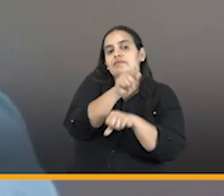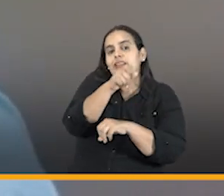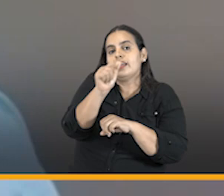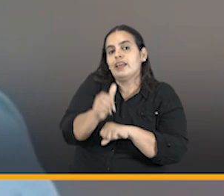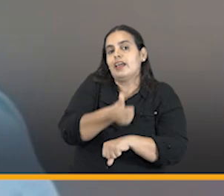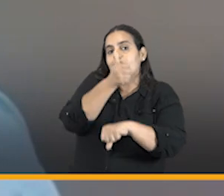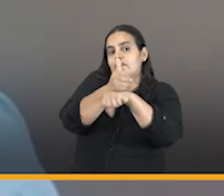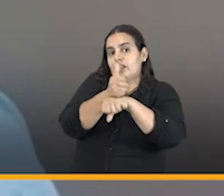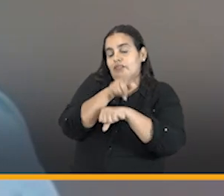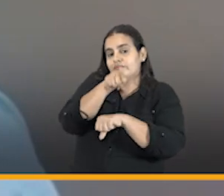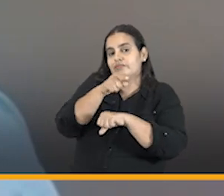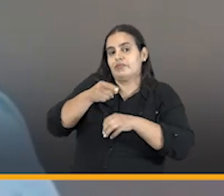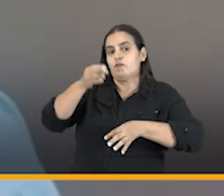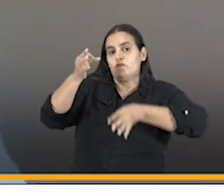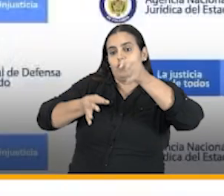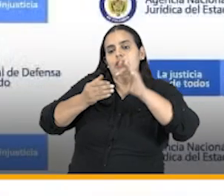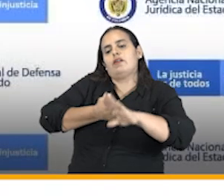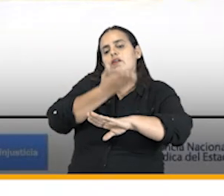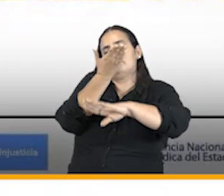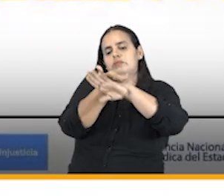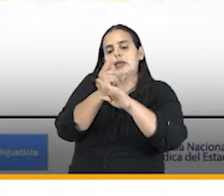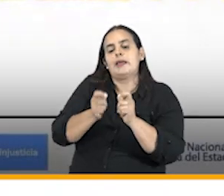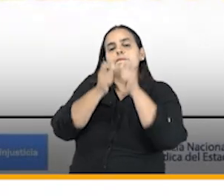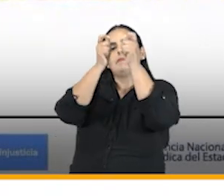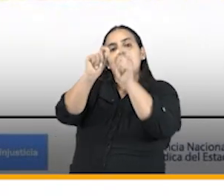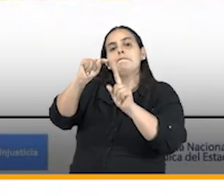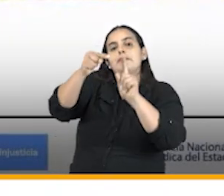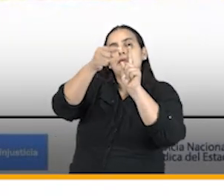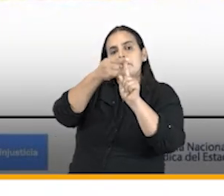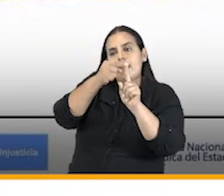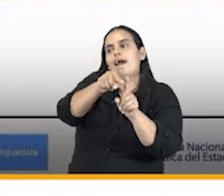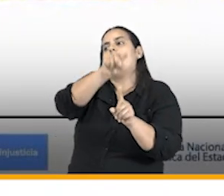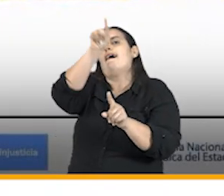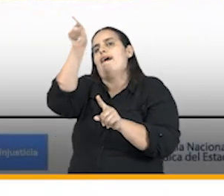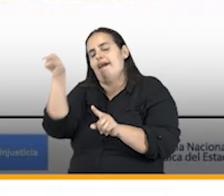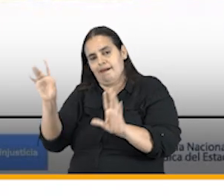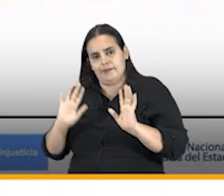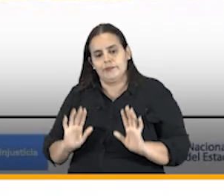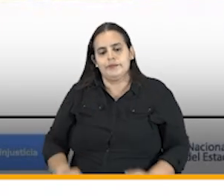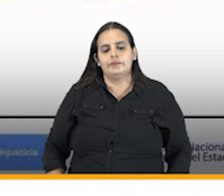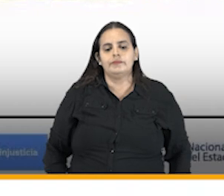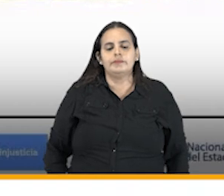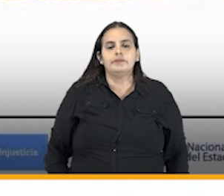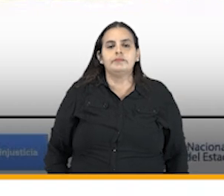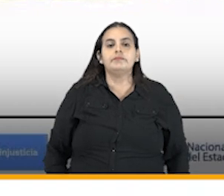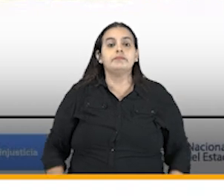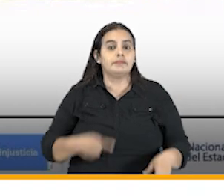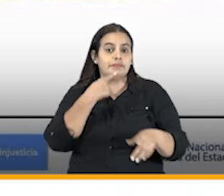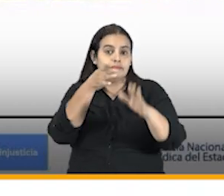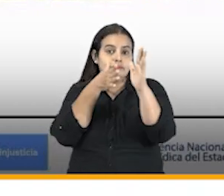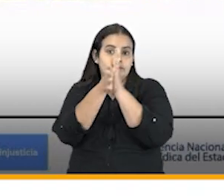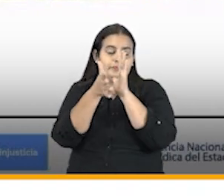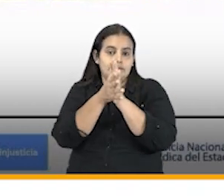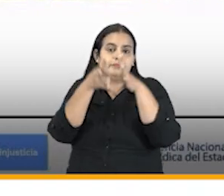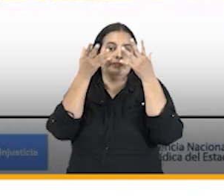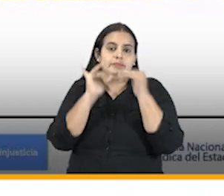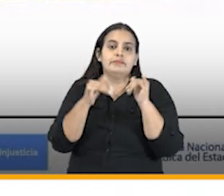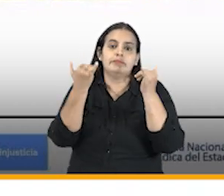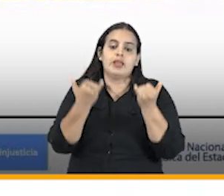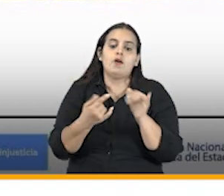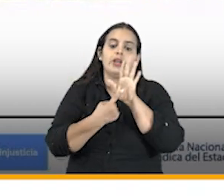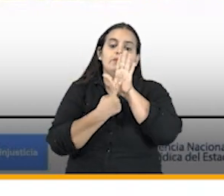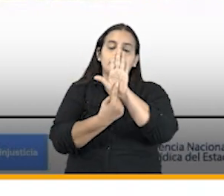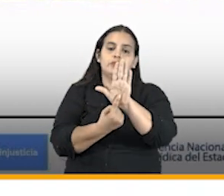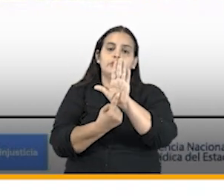los directores jurídicos de ese tipo de solicitudes que le formulen a la agencia dicho esto déjenme entonces ahora